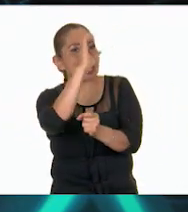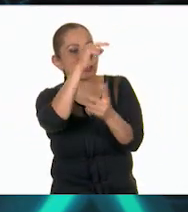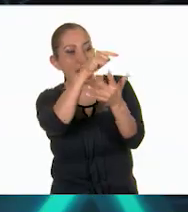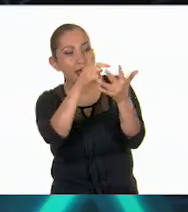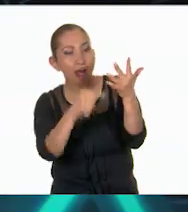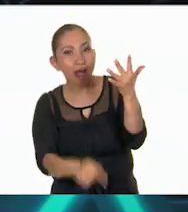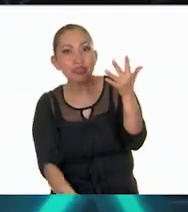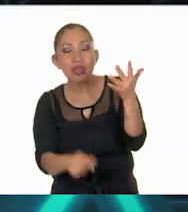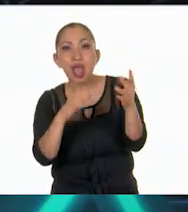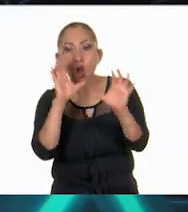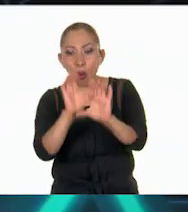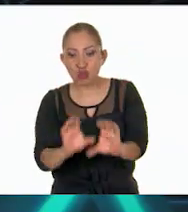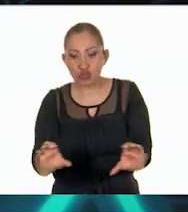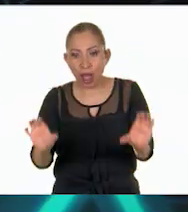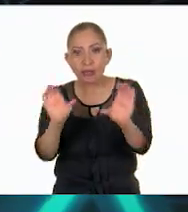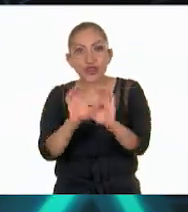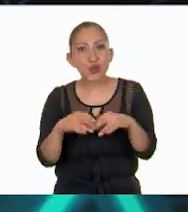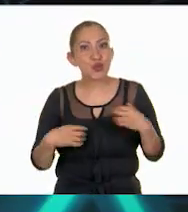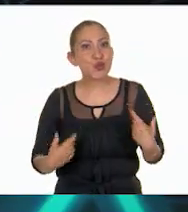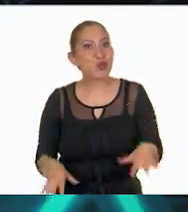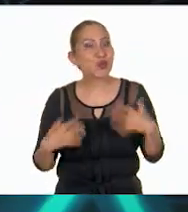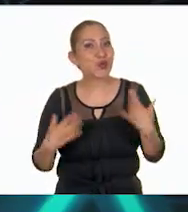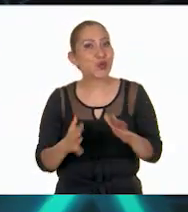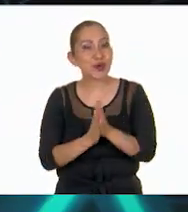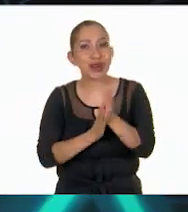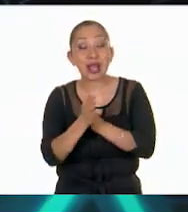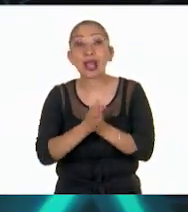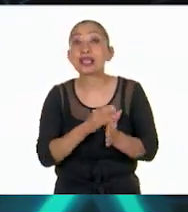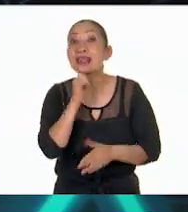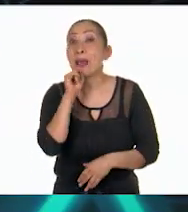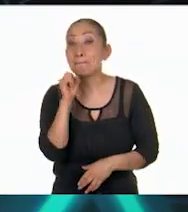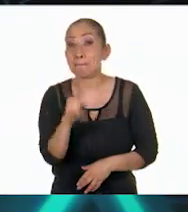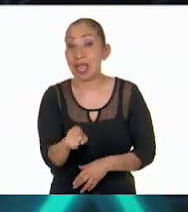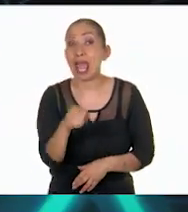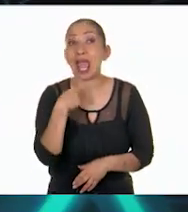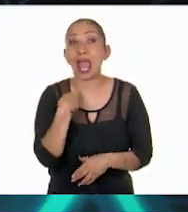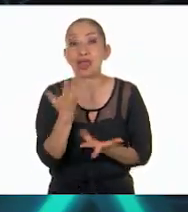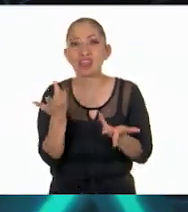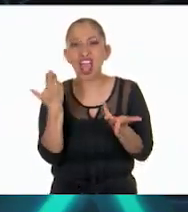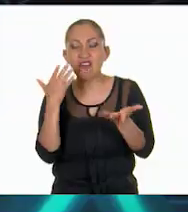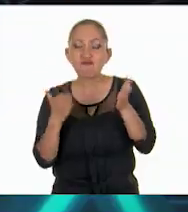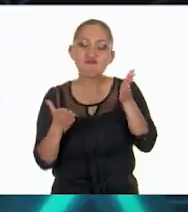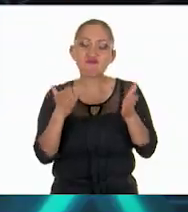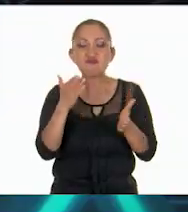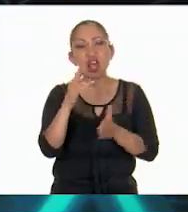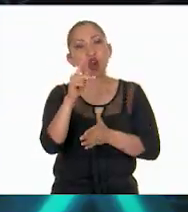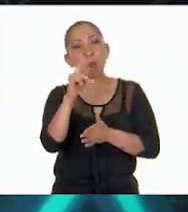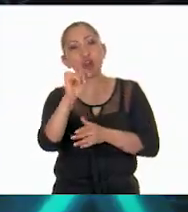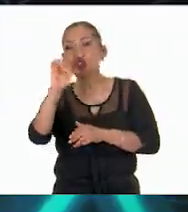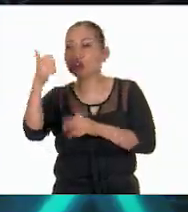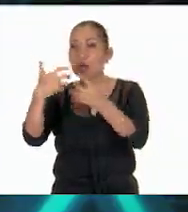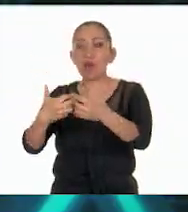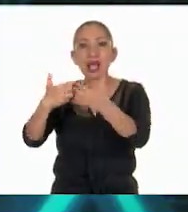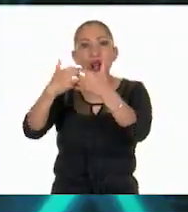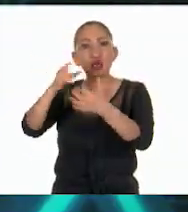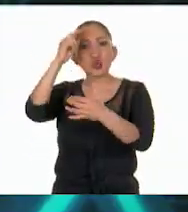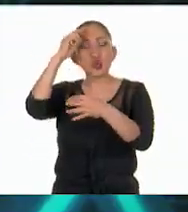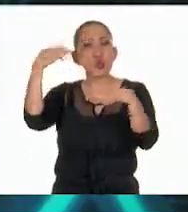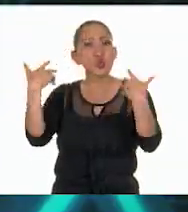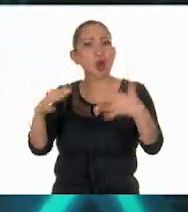de la computación. Y también de robots y otras máquinas inteligentes